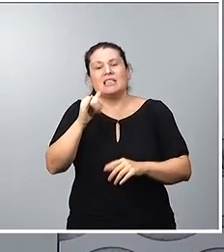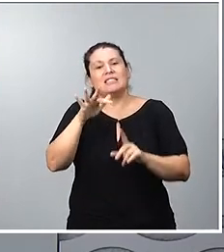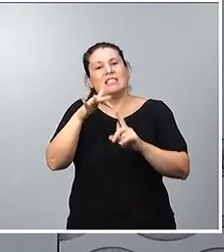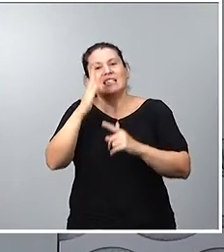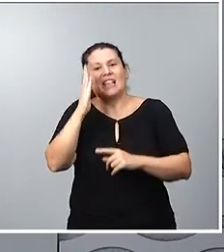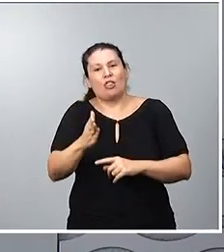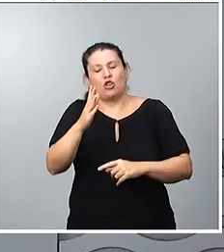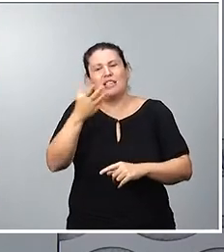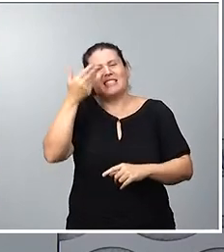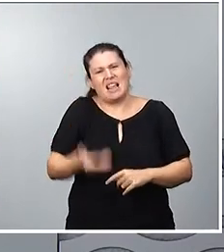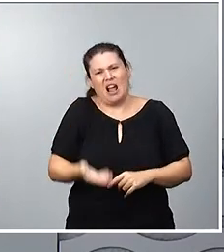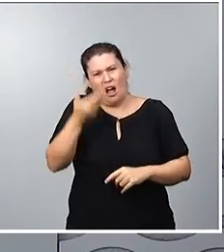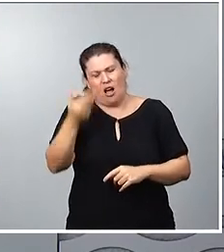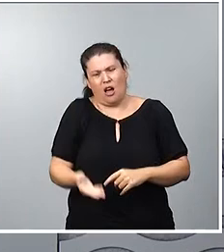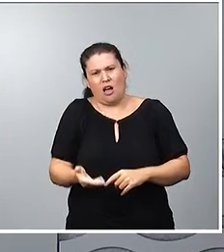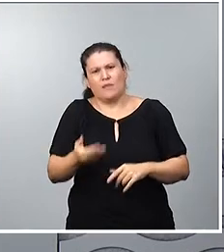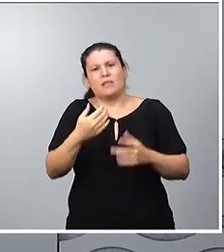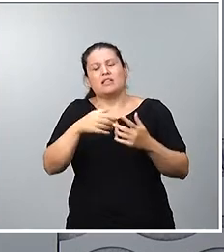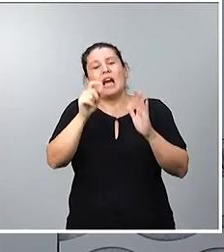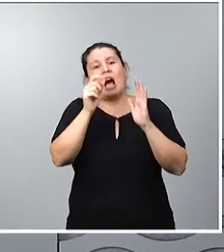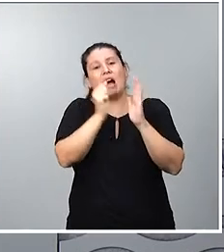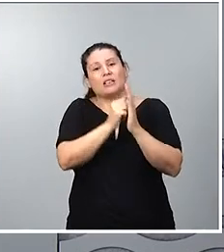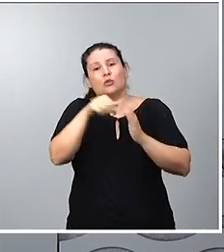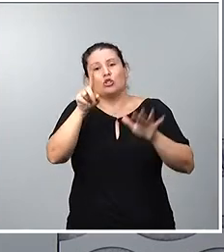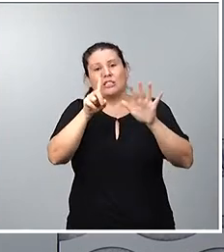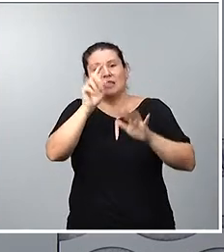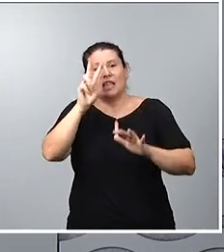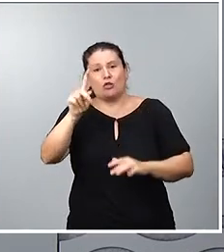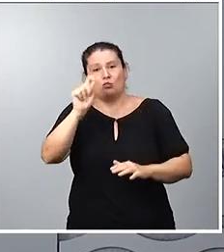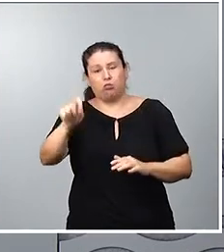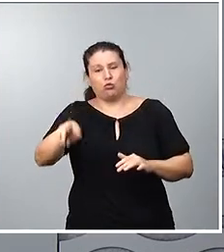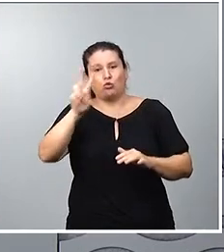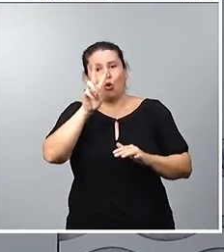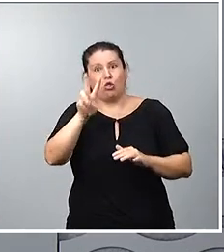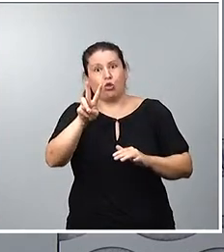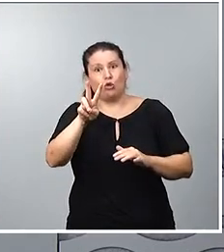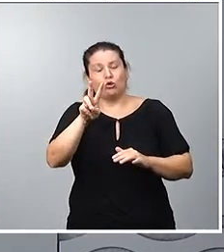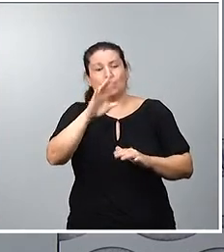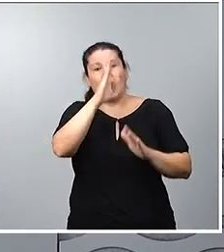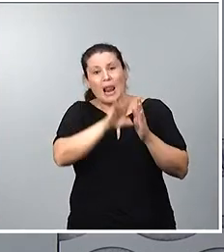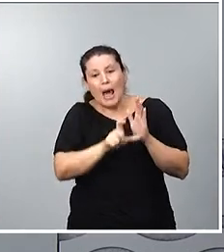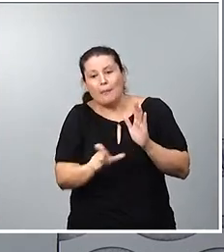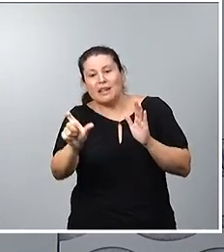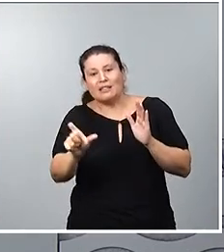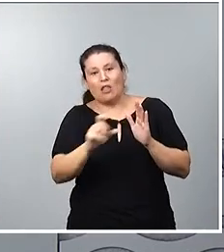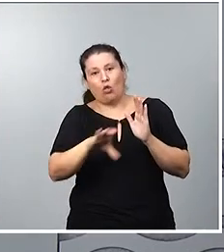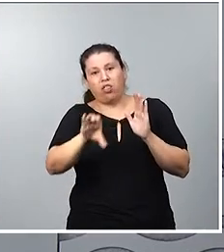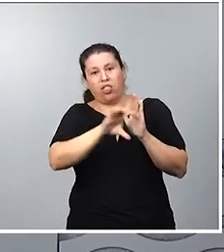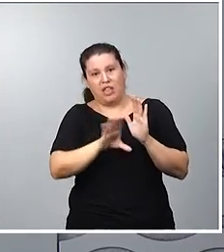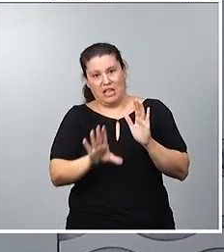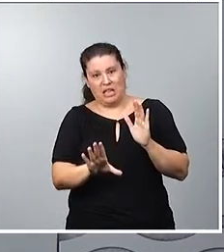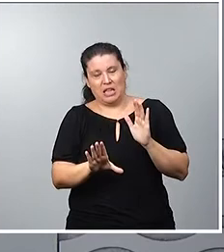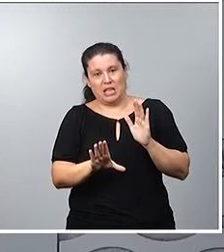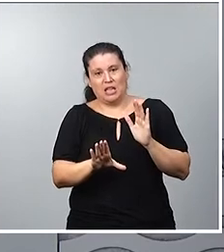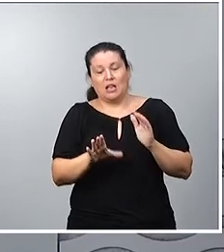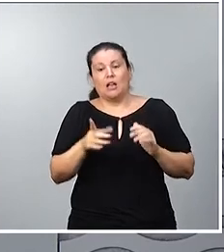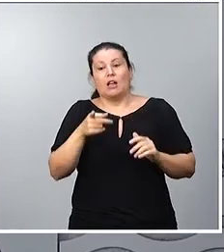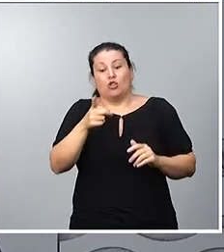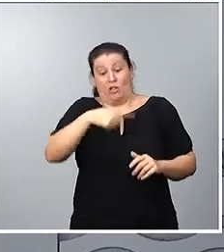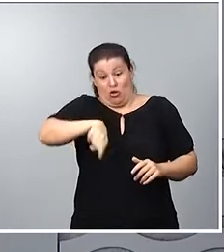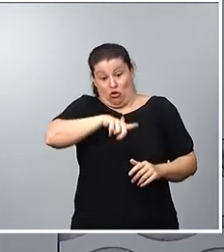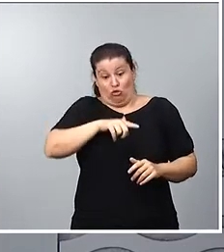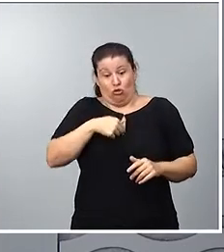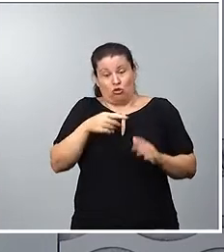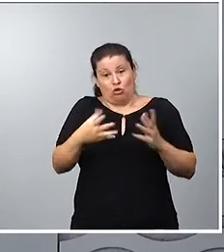Artículo 62.2, apartado C. O que nosotros estamos haciendo las